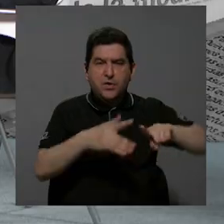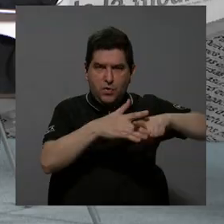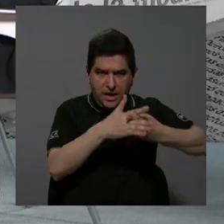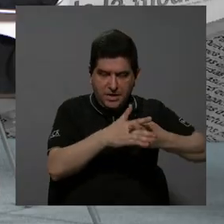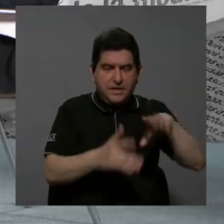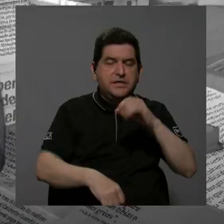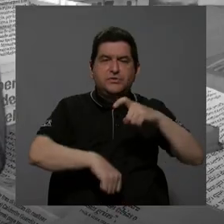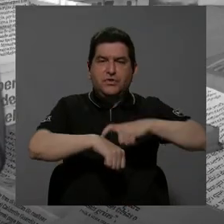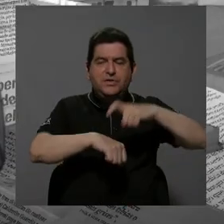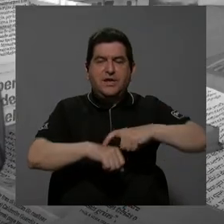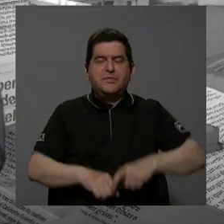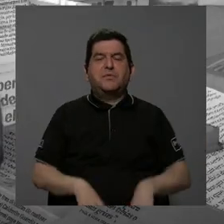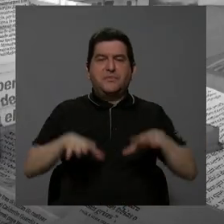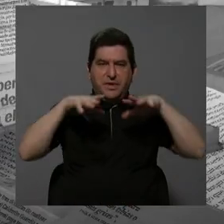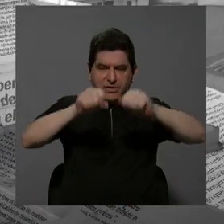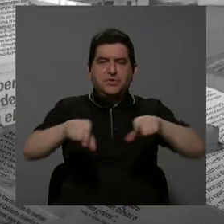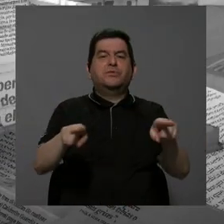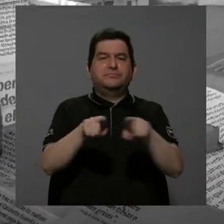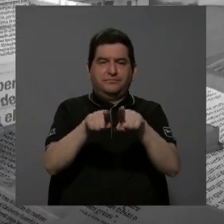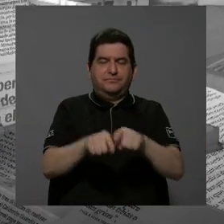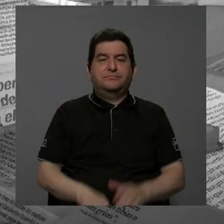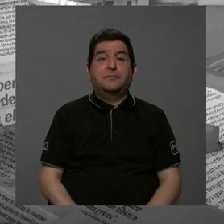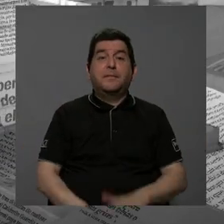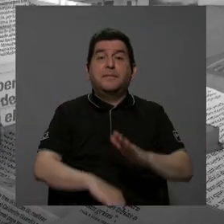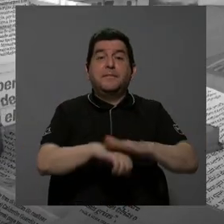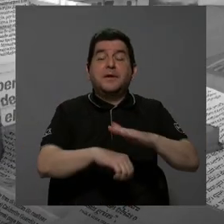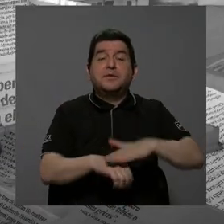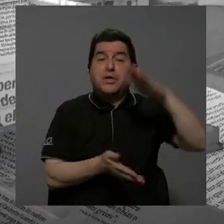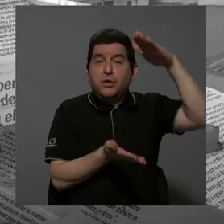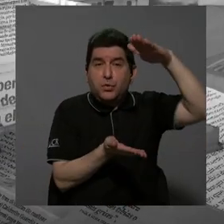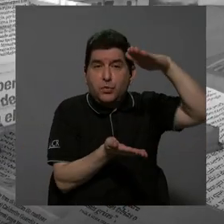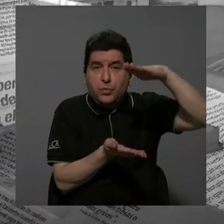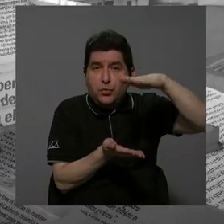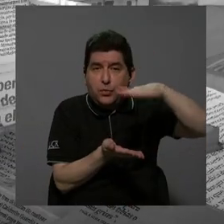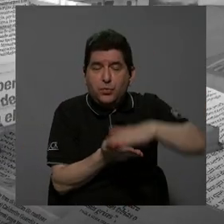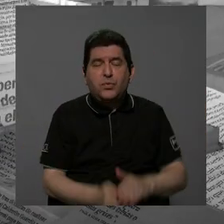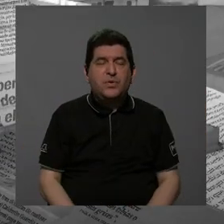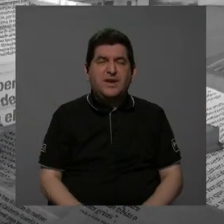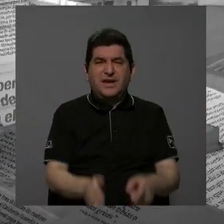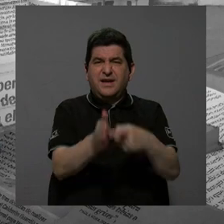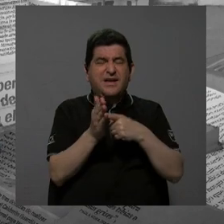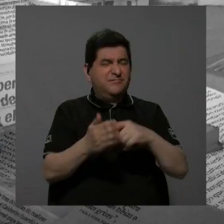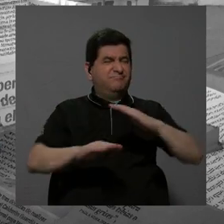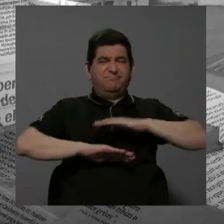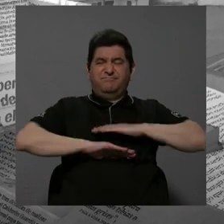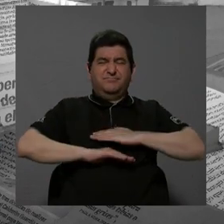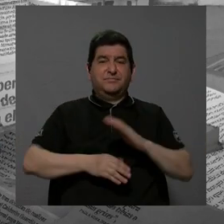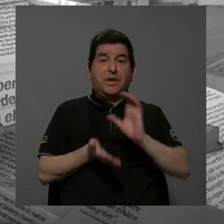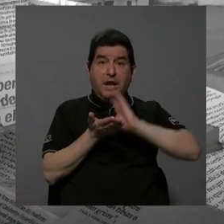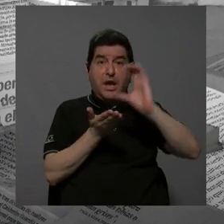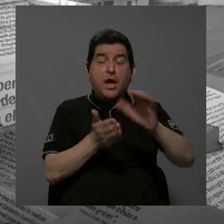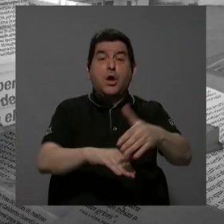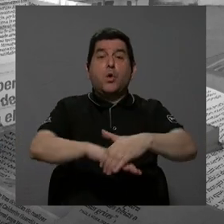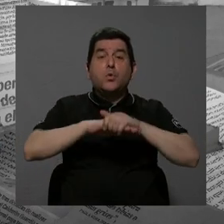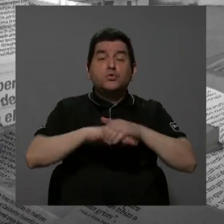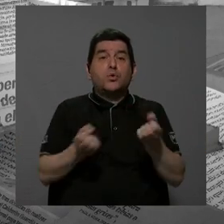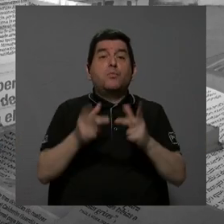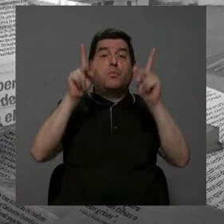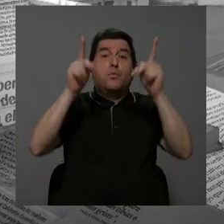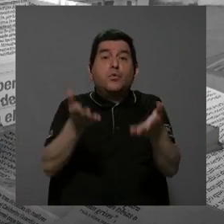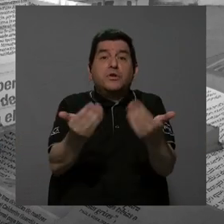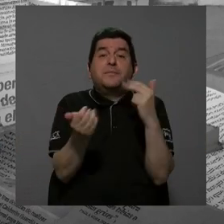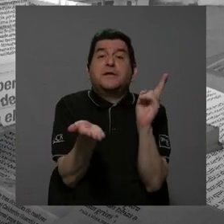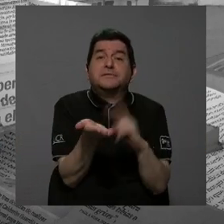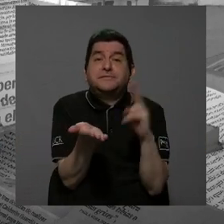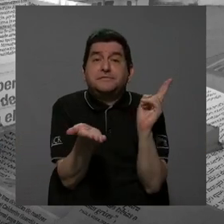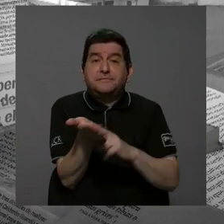cuando se gradúan. Esto además también nos va a permitir reducir la demanda insatisfecha que tenemos en algunos cursos de inglés, porque hay muchas personas que los quieren